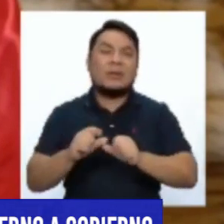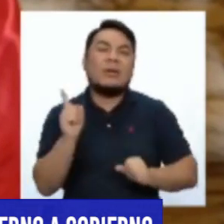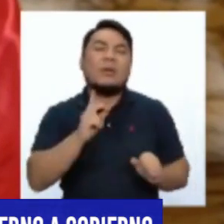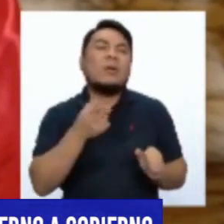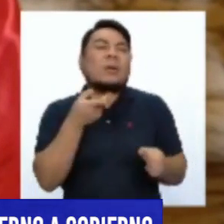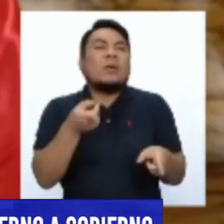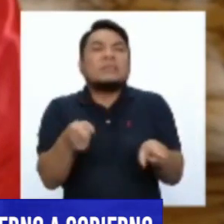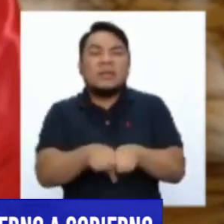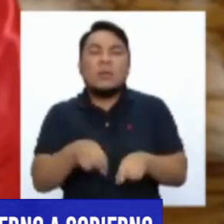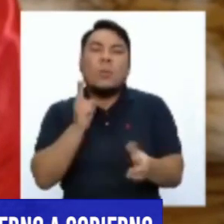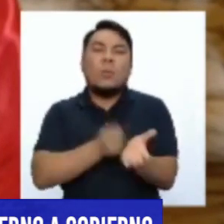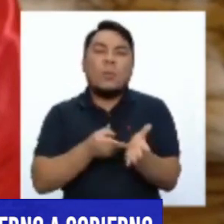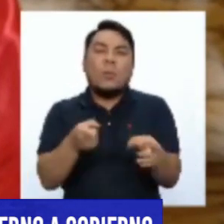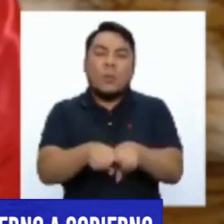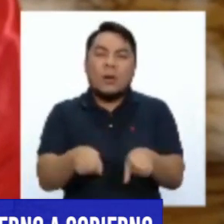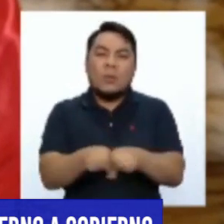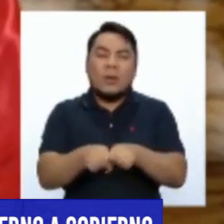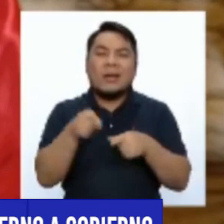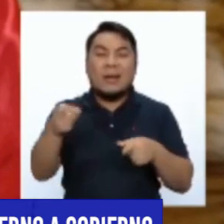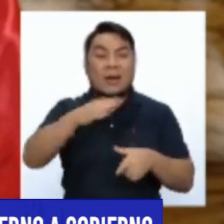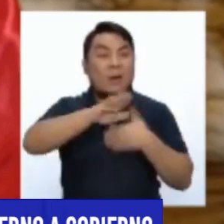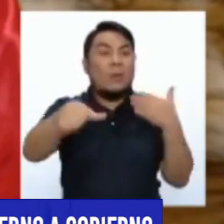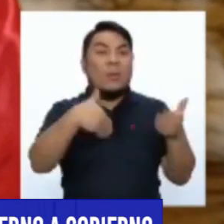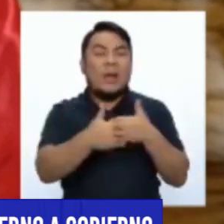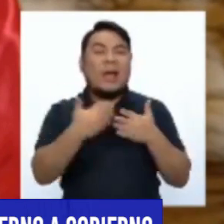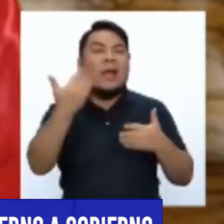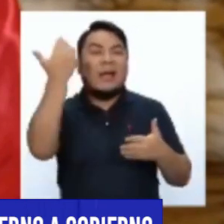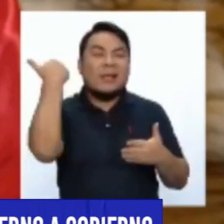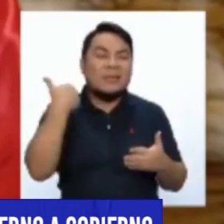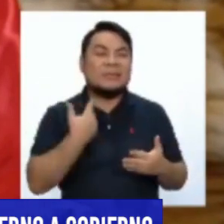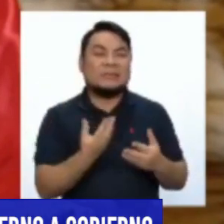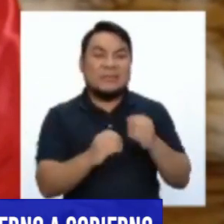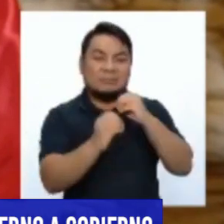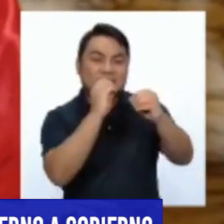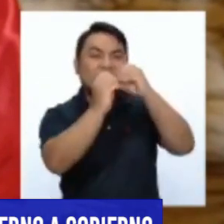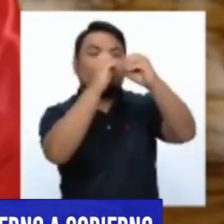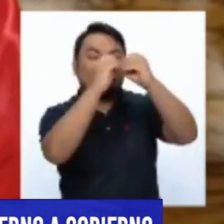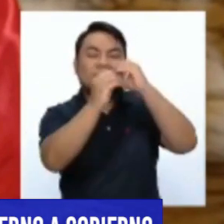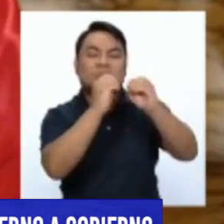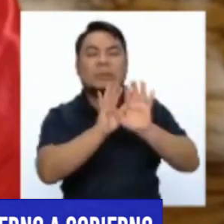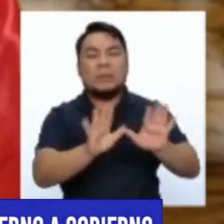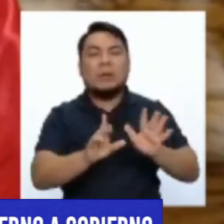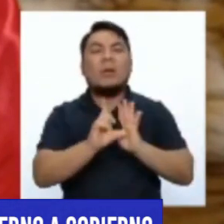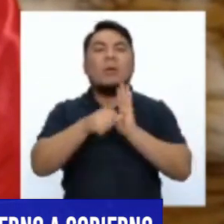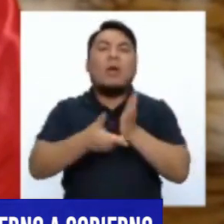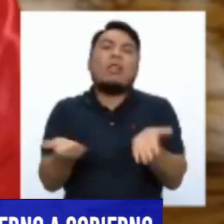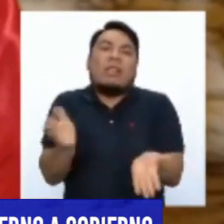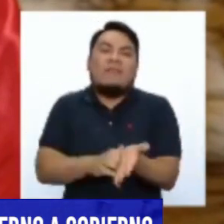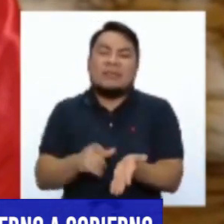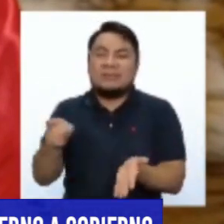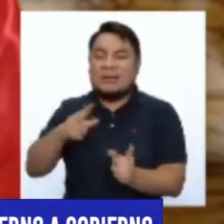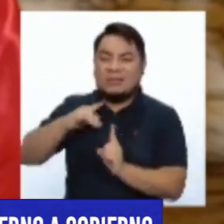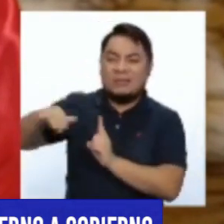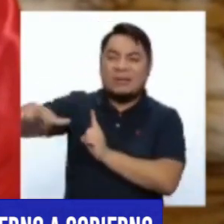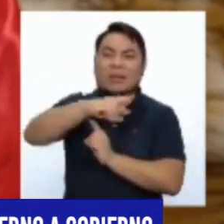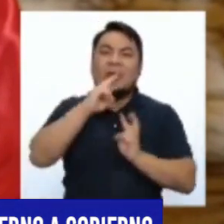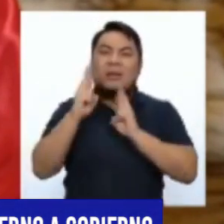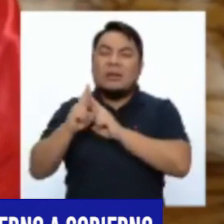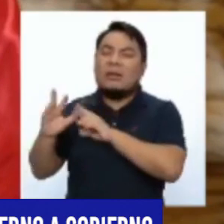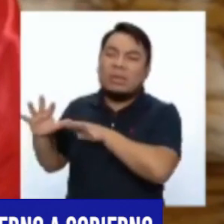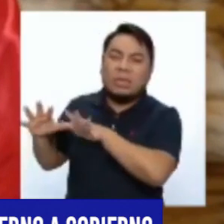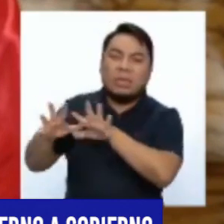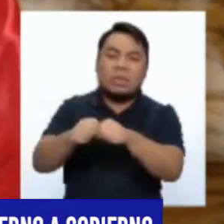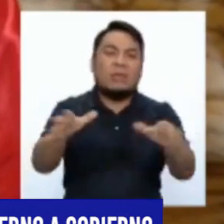permitiendo que cada cierto periodo de años nuevamente la naturaleza nos castigue